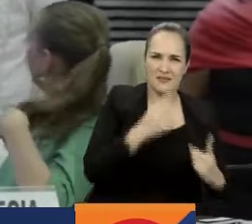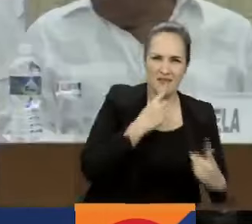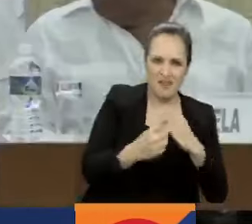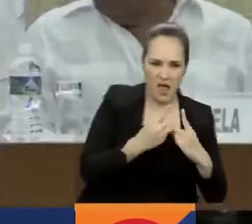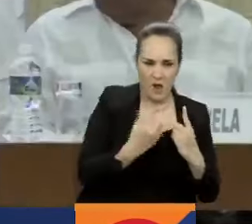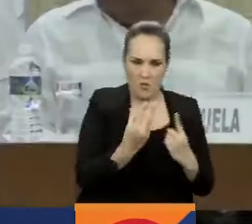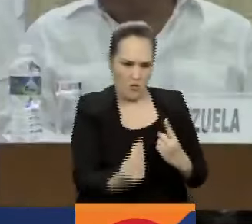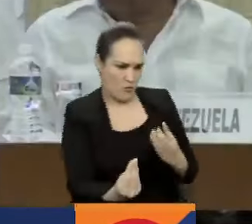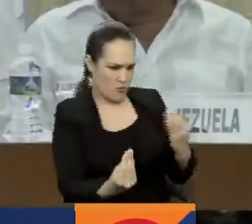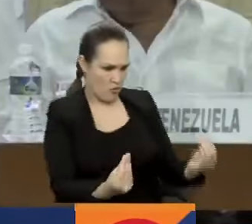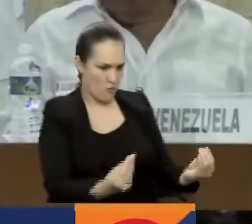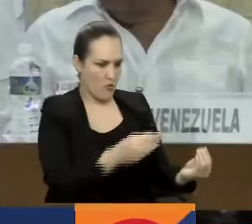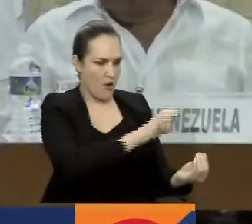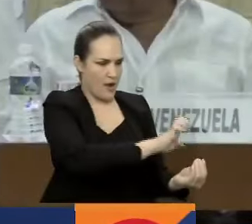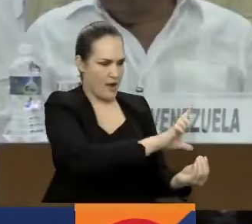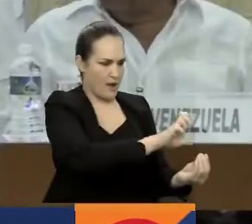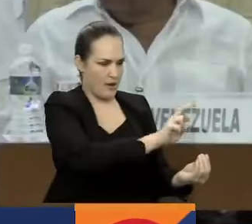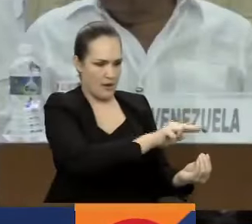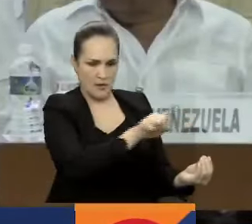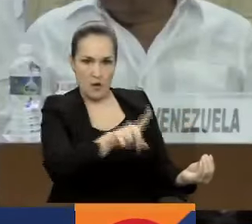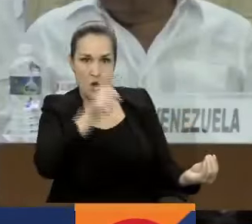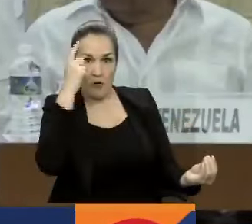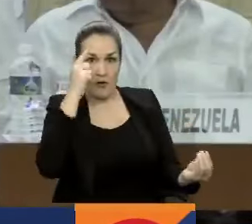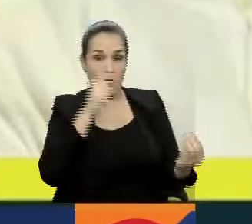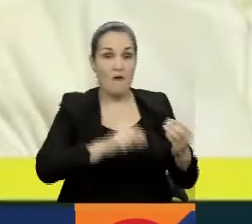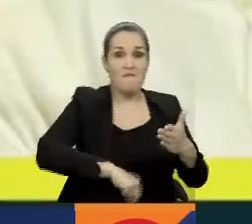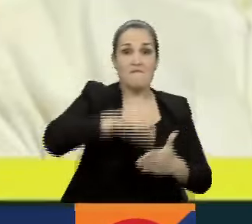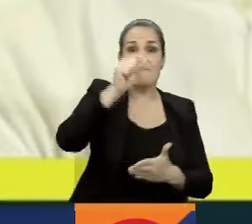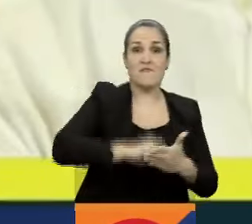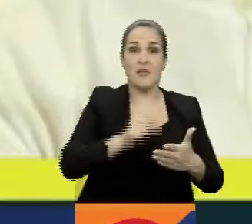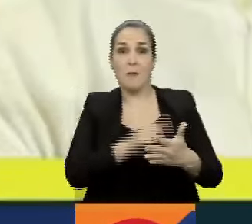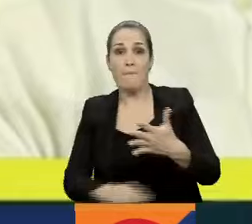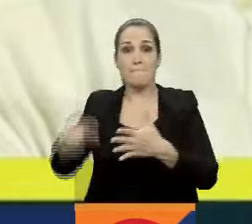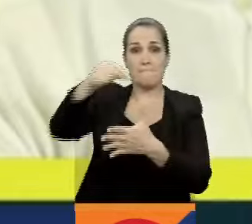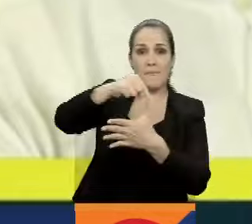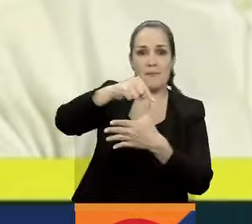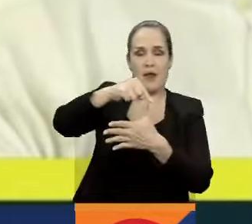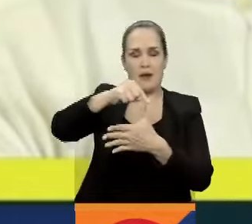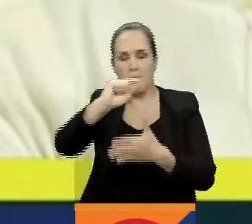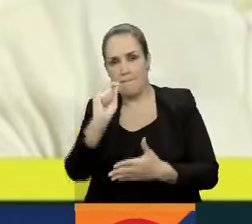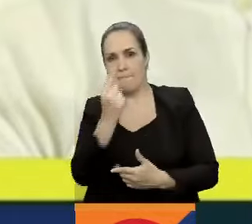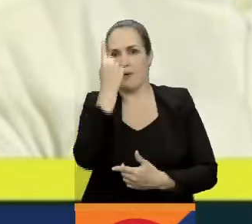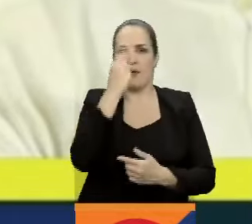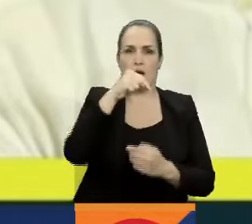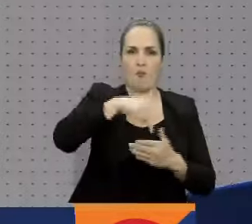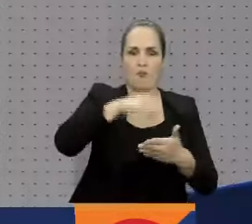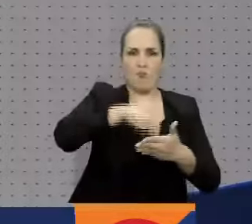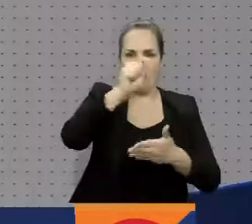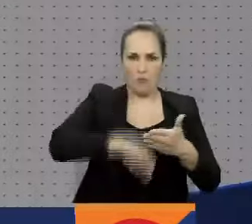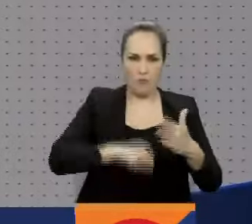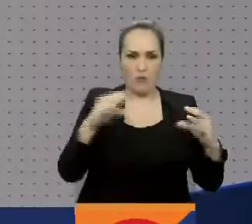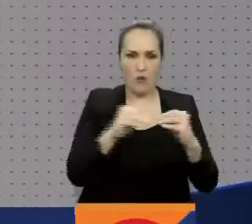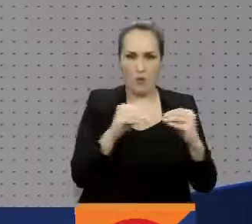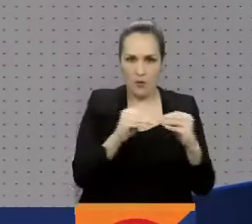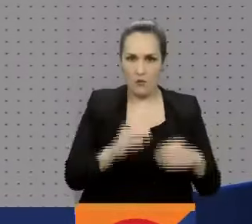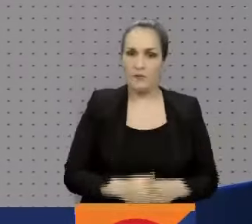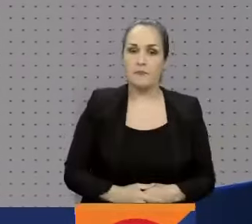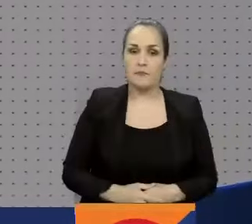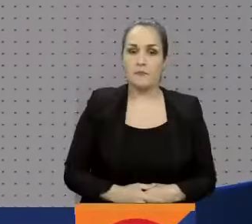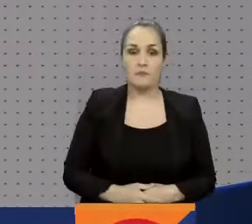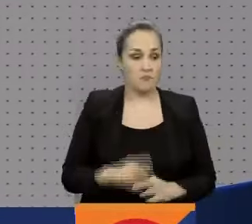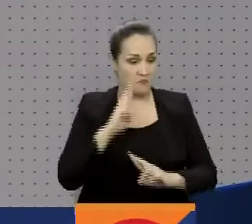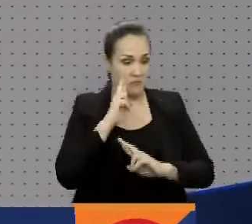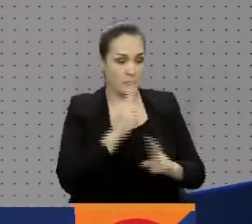celebraron la firma del primero de los seis puntos del Acuerdo de México que contiene la agenda de las negociaciones de paz. Reconocemos el